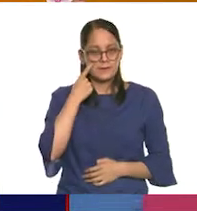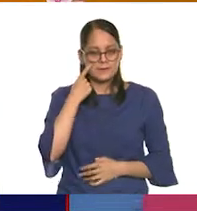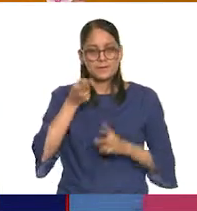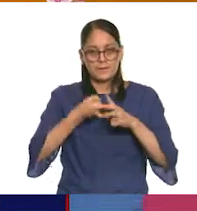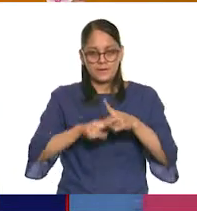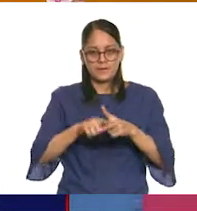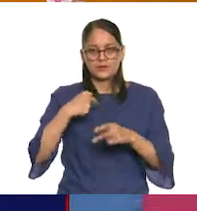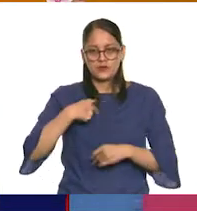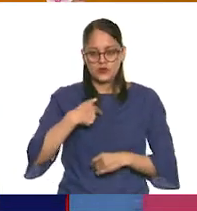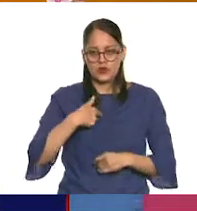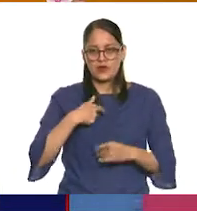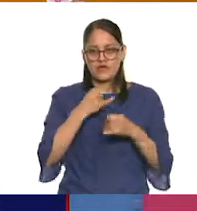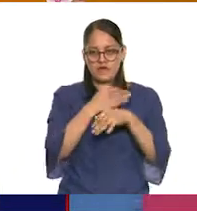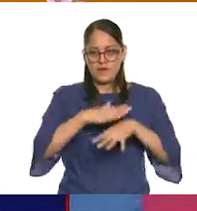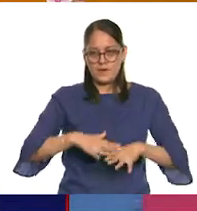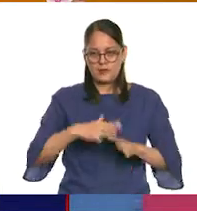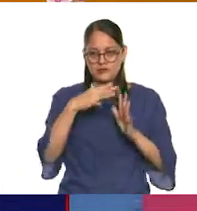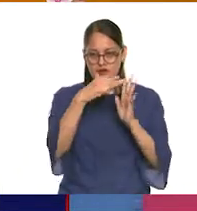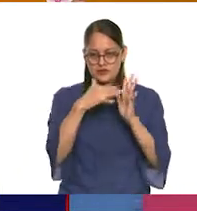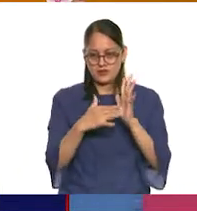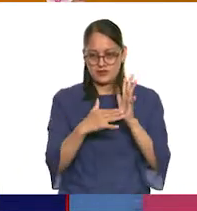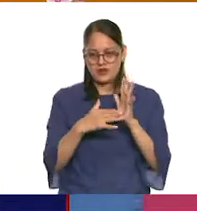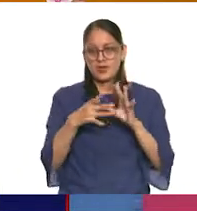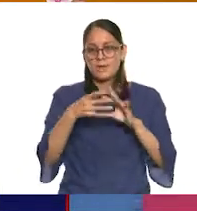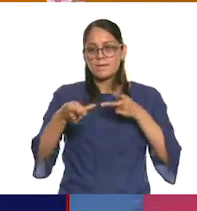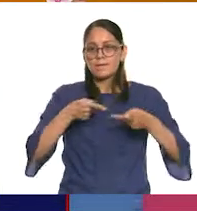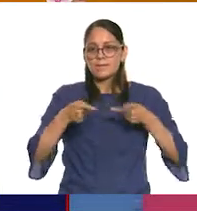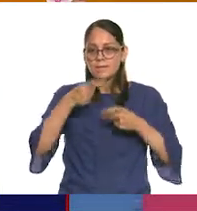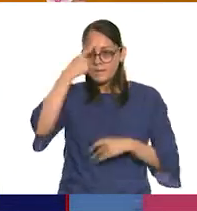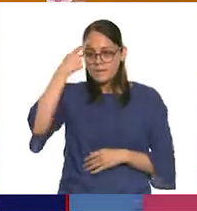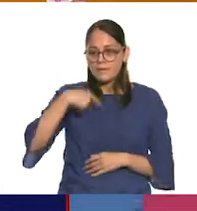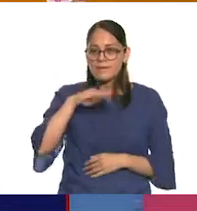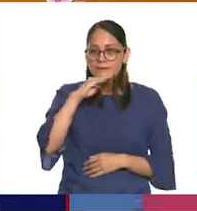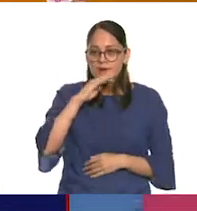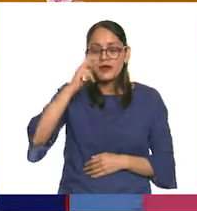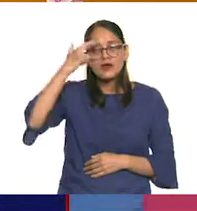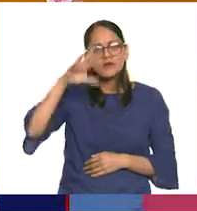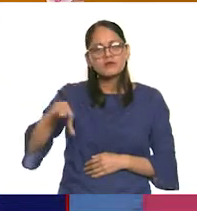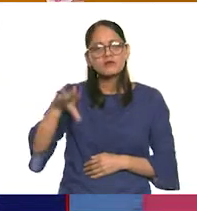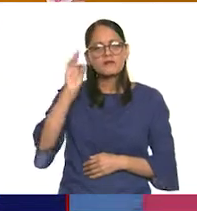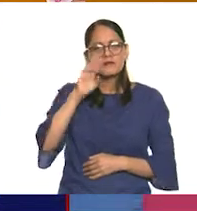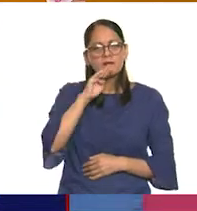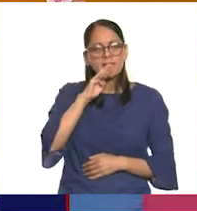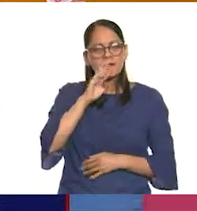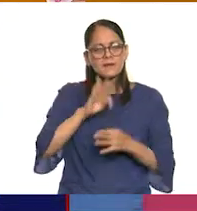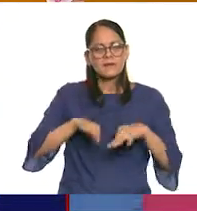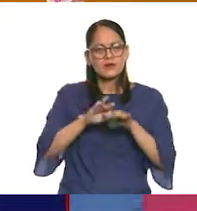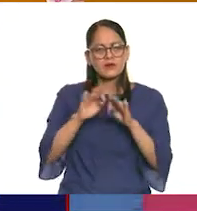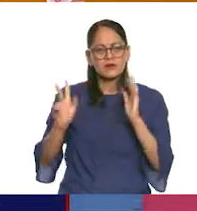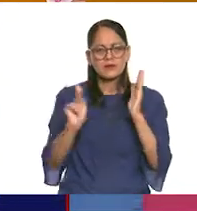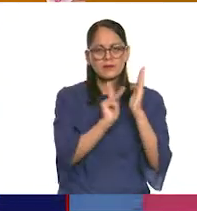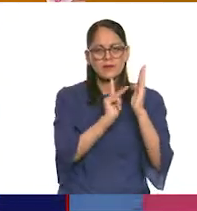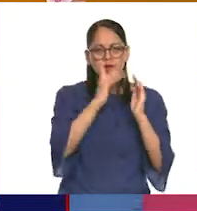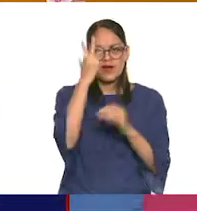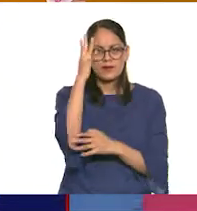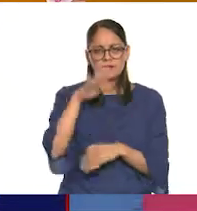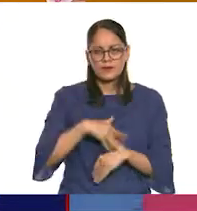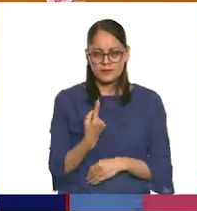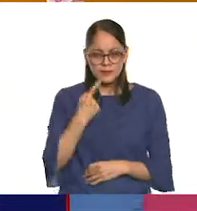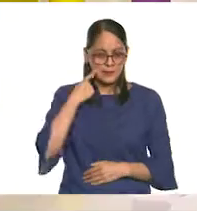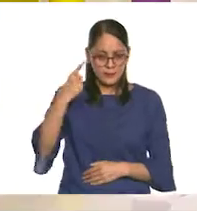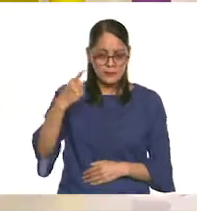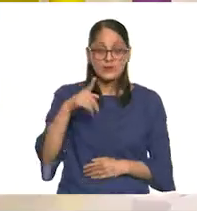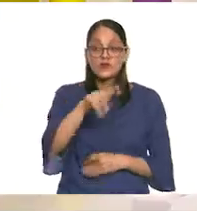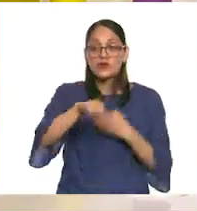eso preparé un texto para todas las mamás y para ti, para que recordemos por qué elegimos este elemento nosotros. Muy bien, entonces pongan mucha